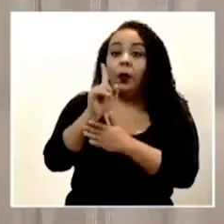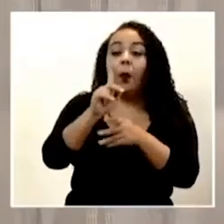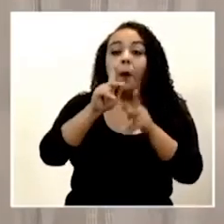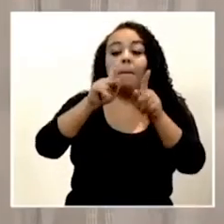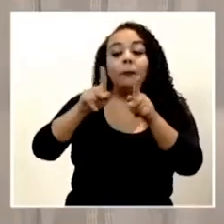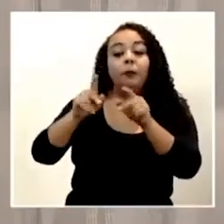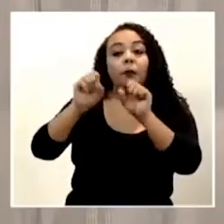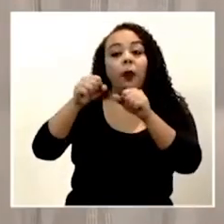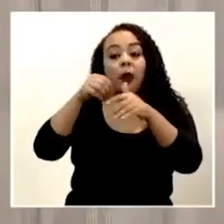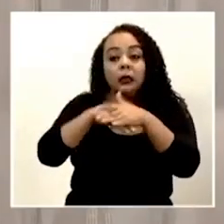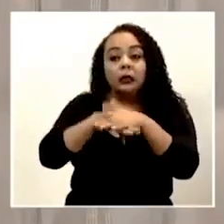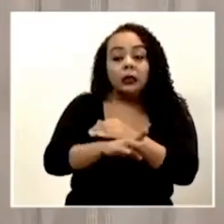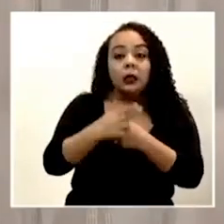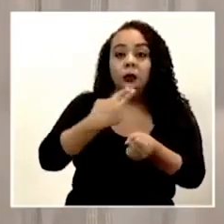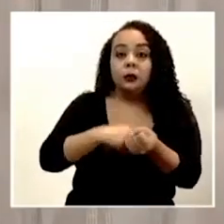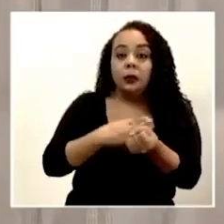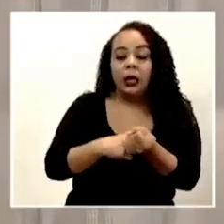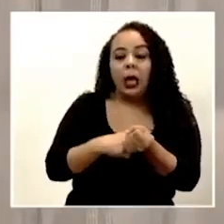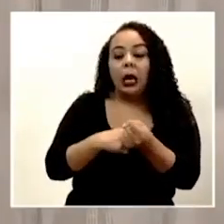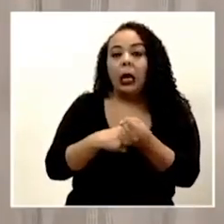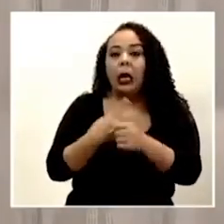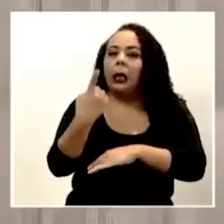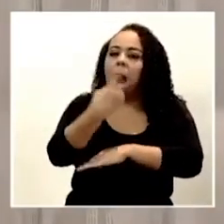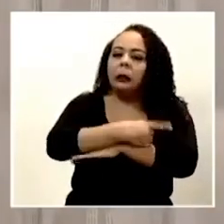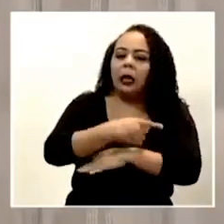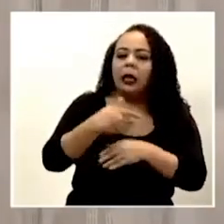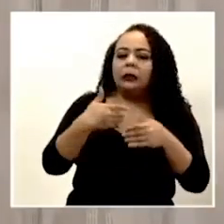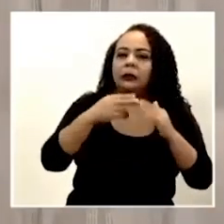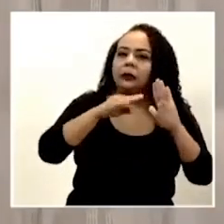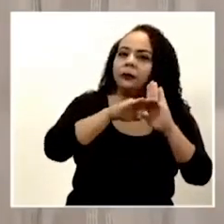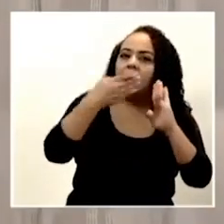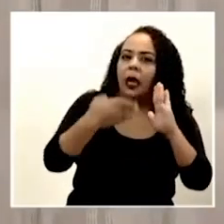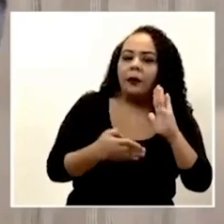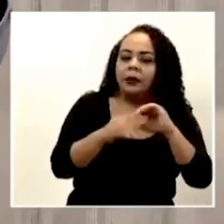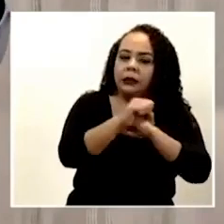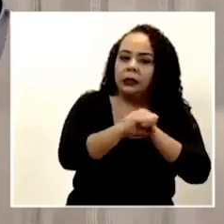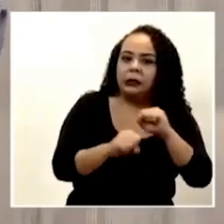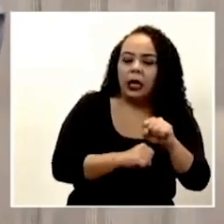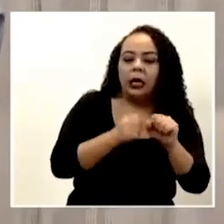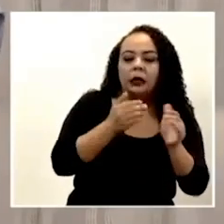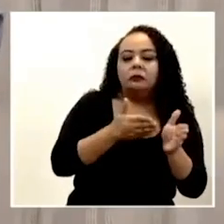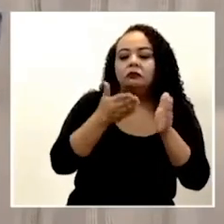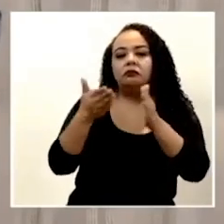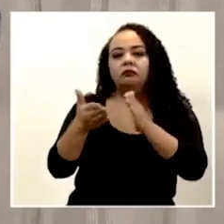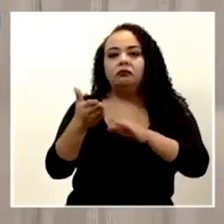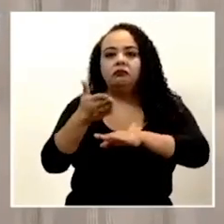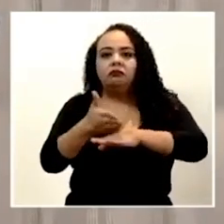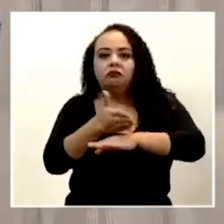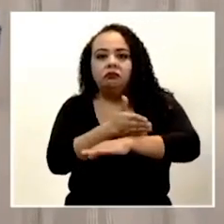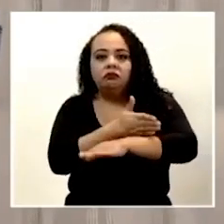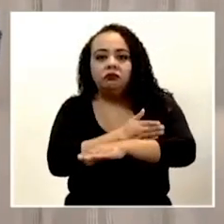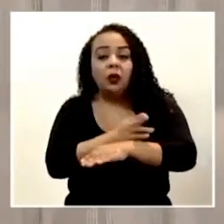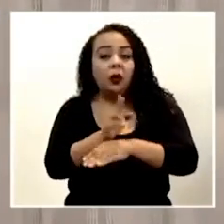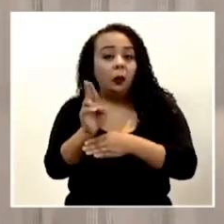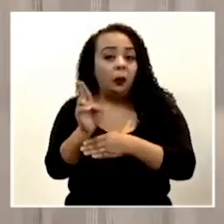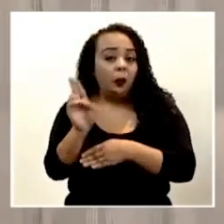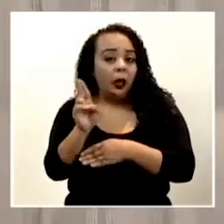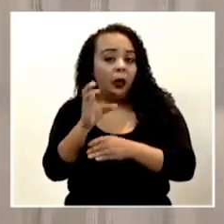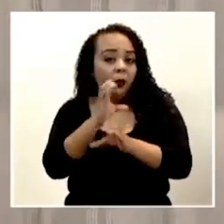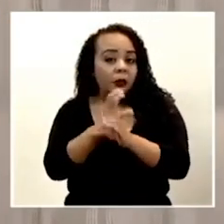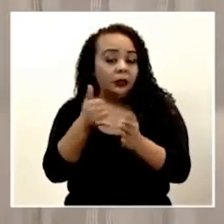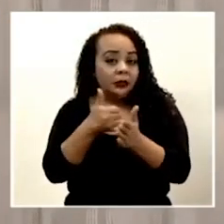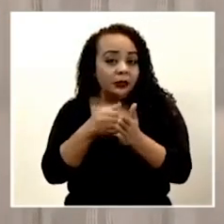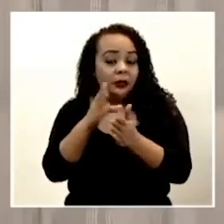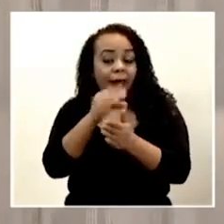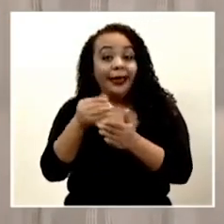ingresar a un hospital, estar unos días en, en una cama de sala, luego evolucionar a una unidad de cuidados intensivos y